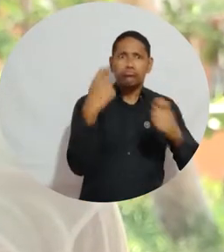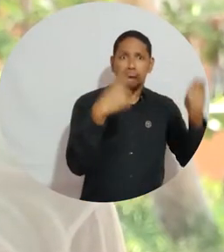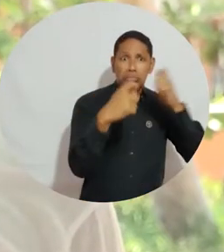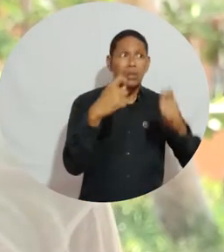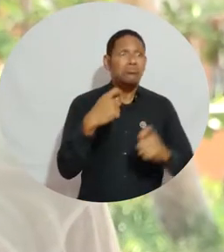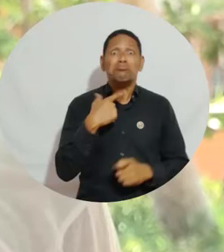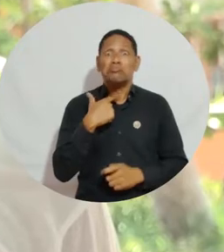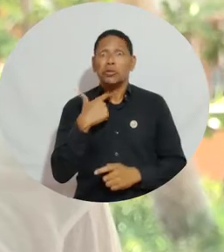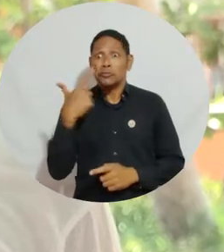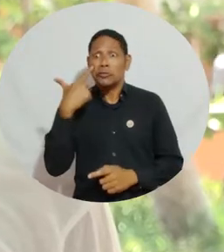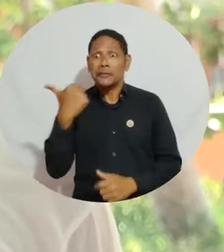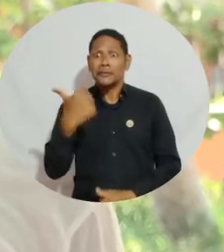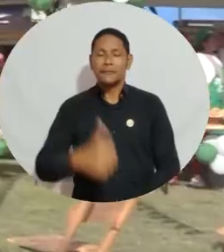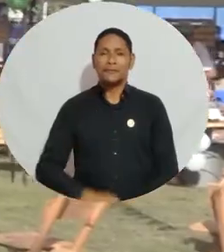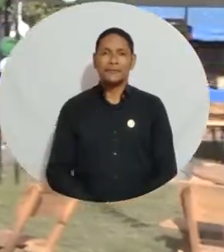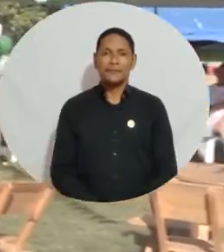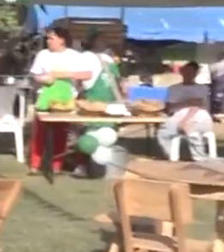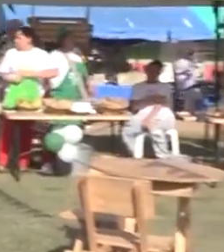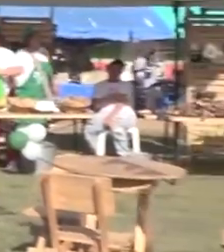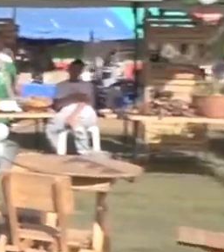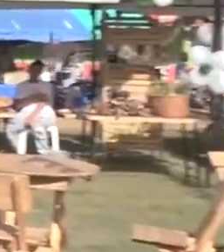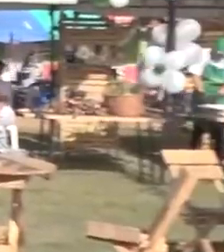de venta aquí, pero bueno, me gustó.